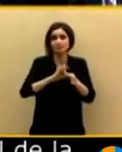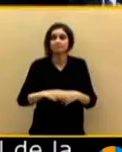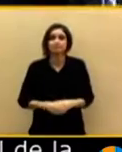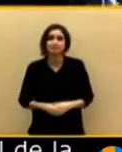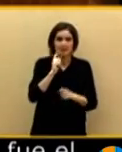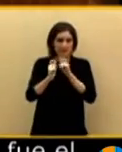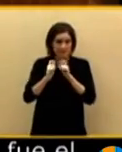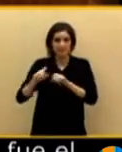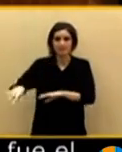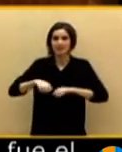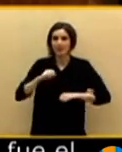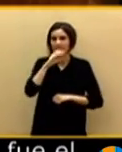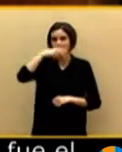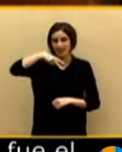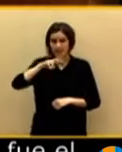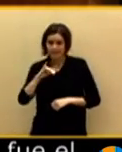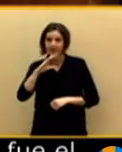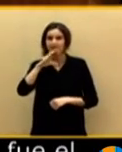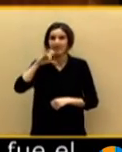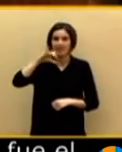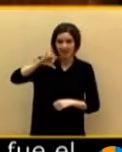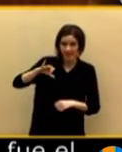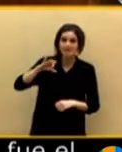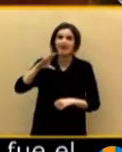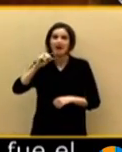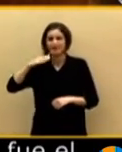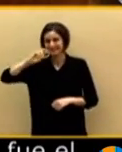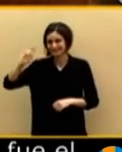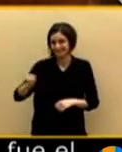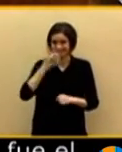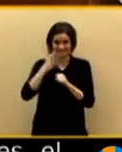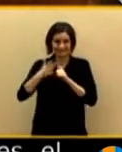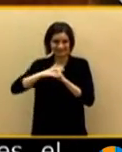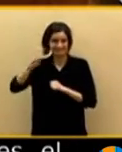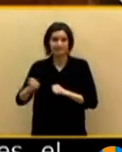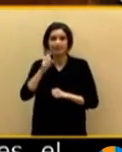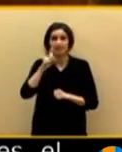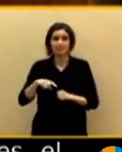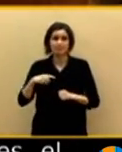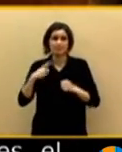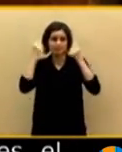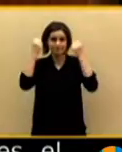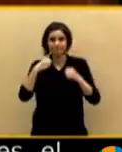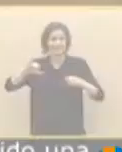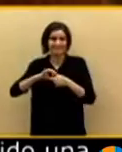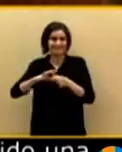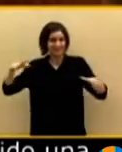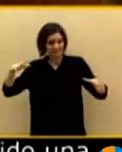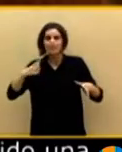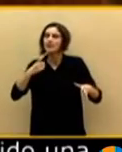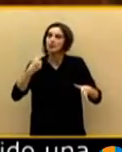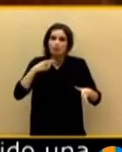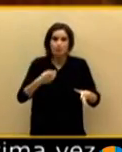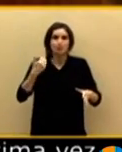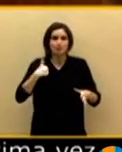reprochaba la actitud mostrada por el Ejecutivo Central. Y así ha llegado a su vieja normalidad, que es hacer oposición a la oposición. Después